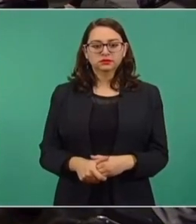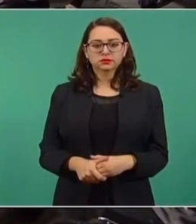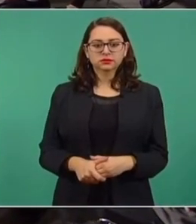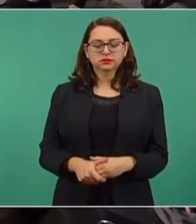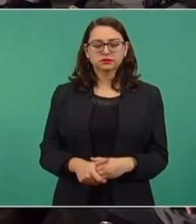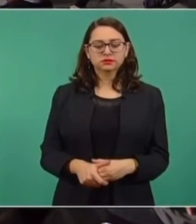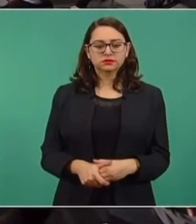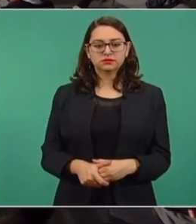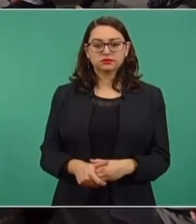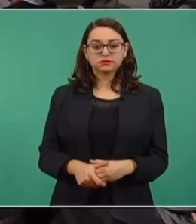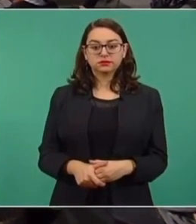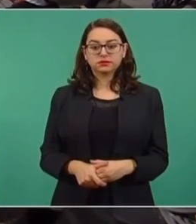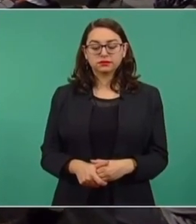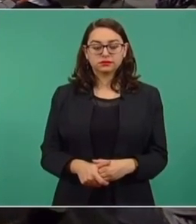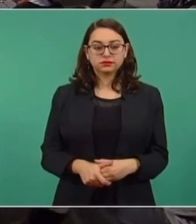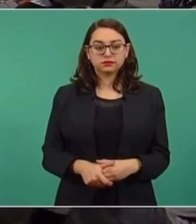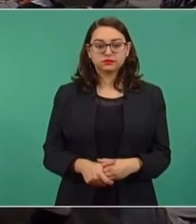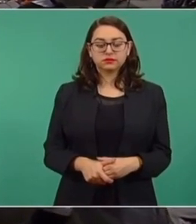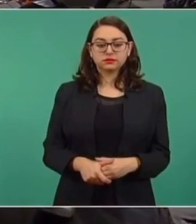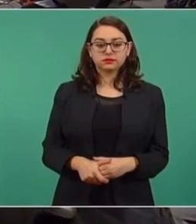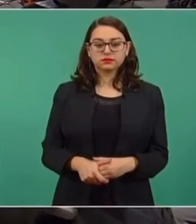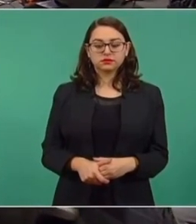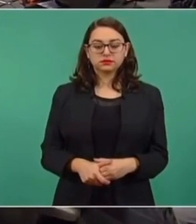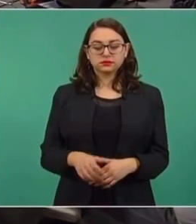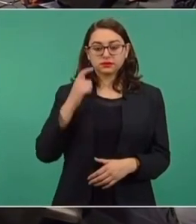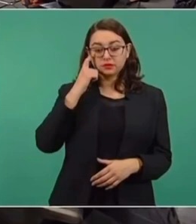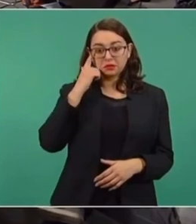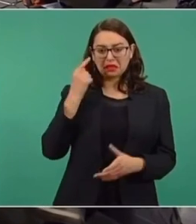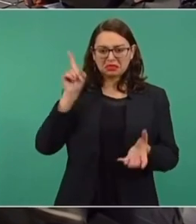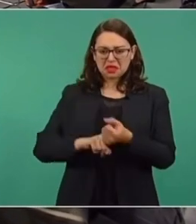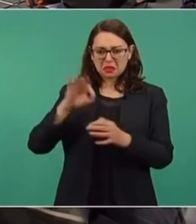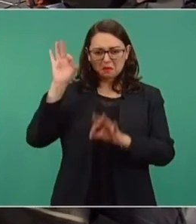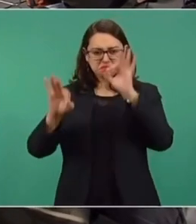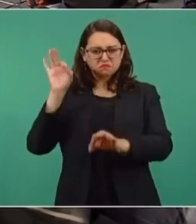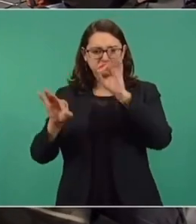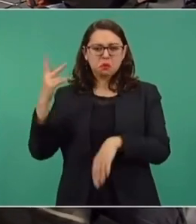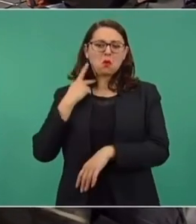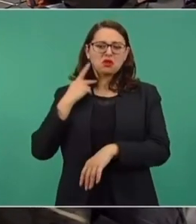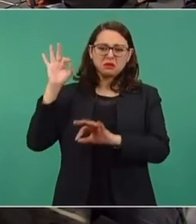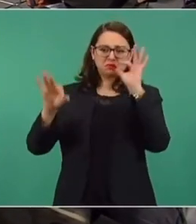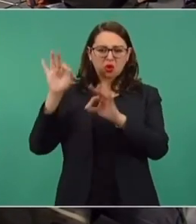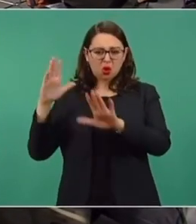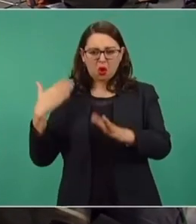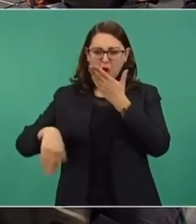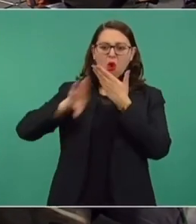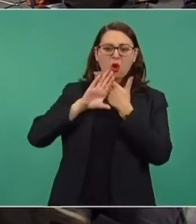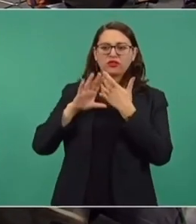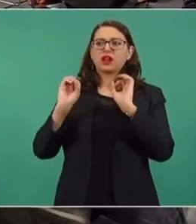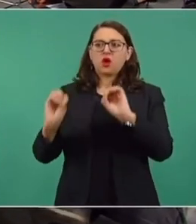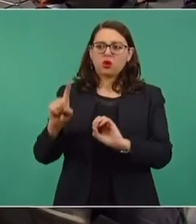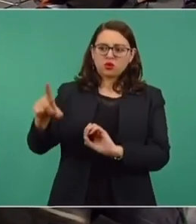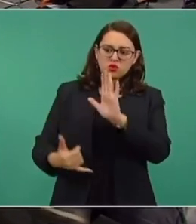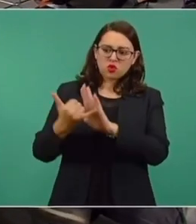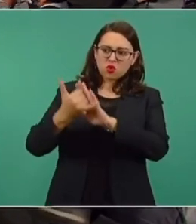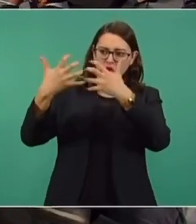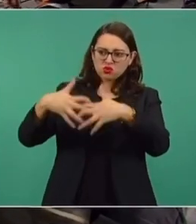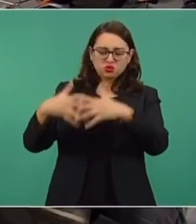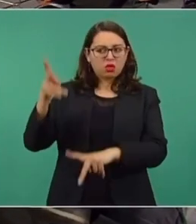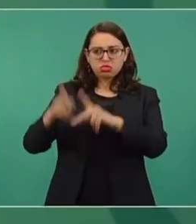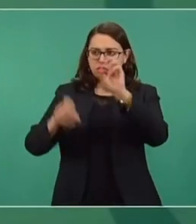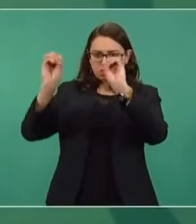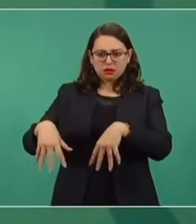No creo que haya mano negra para parar la refinería porque no quieran